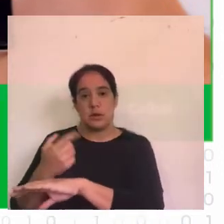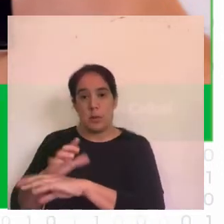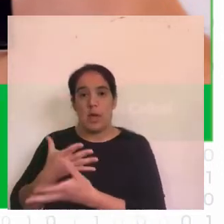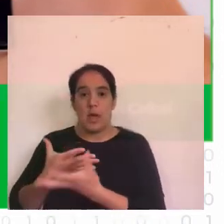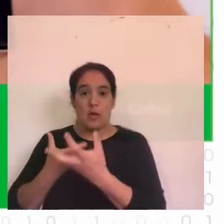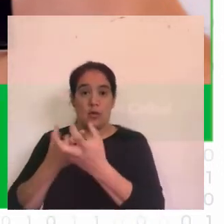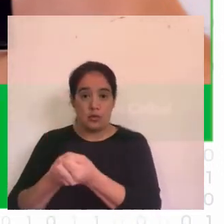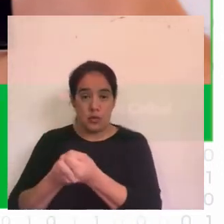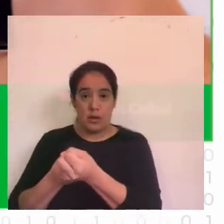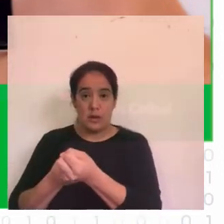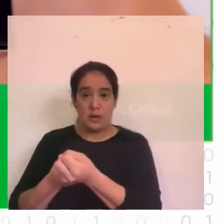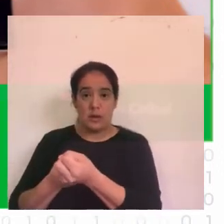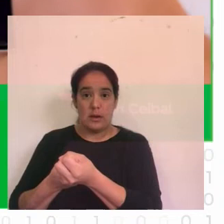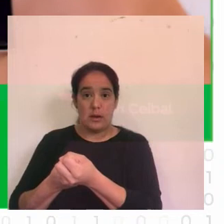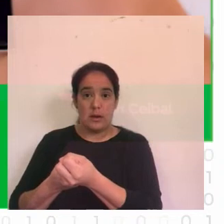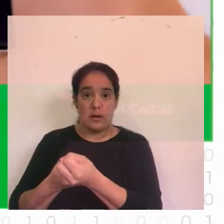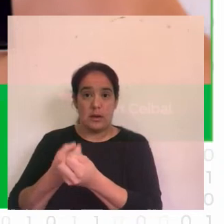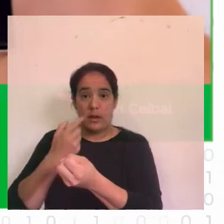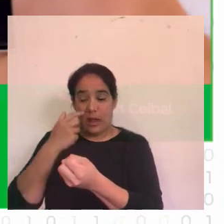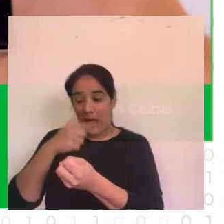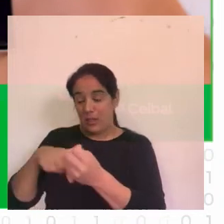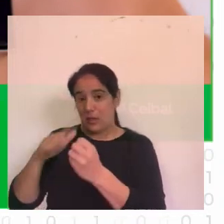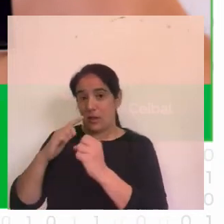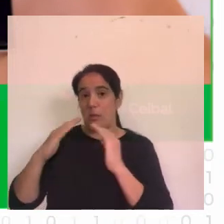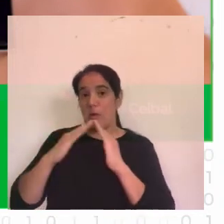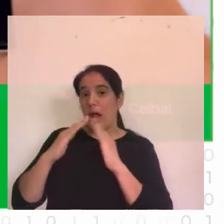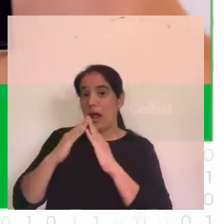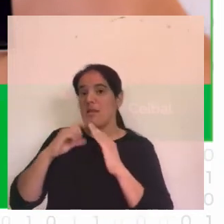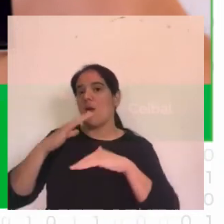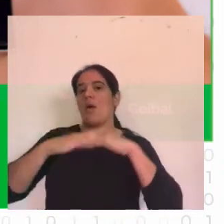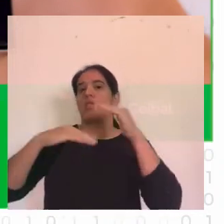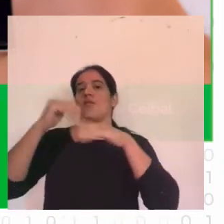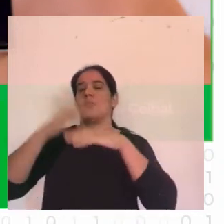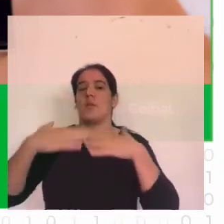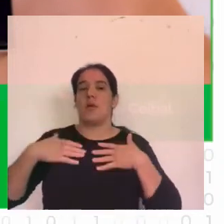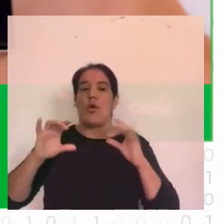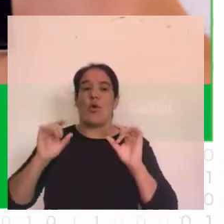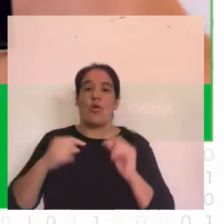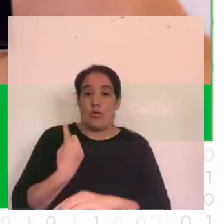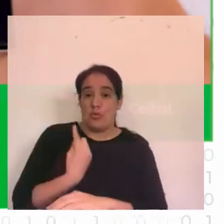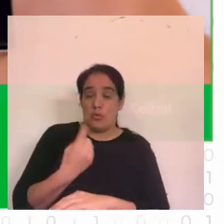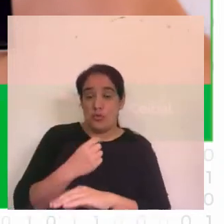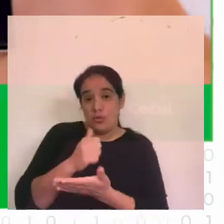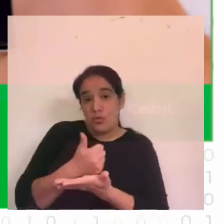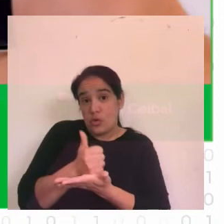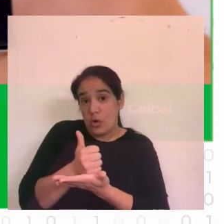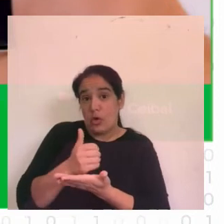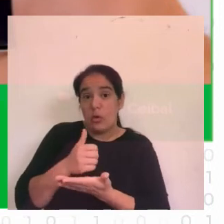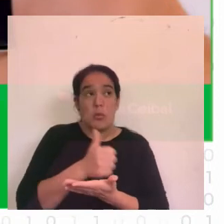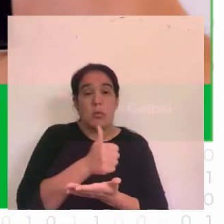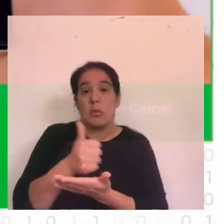usuarios a navegar en espacios interiores de manera autónoma independiente a través del uso de reconocimiento de imágenes